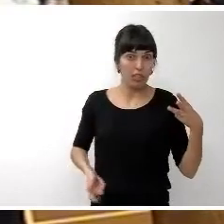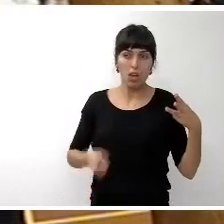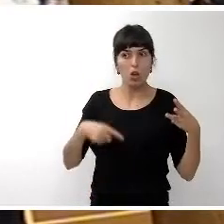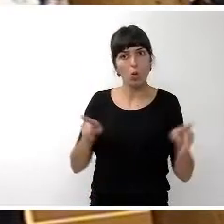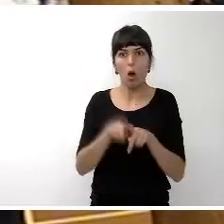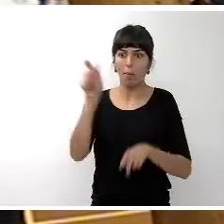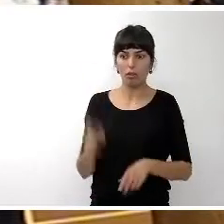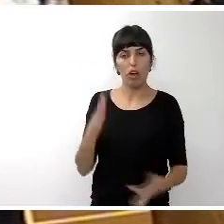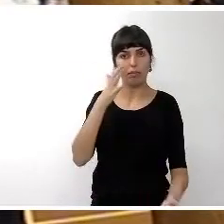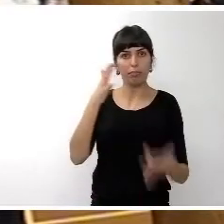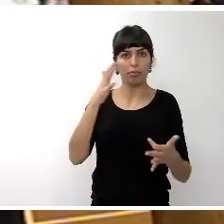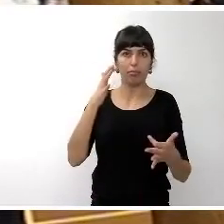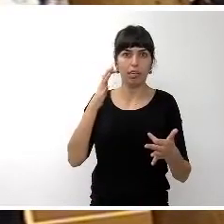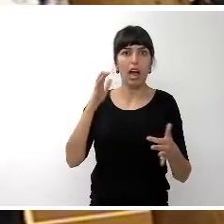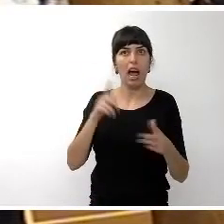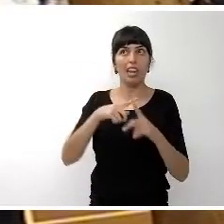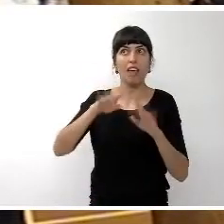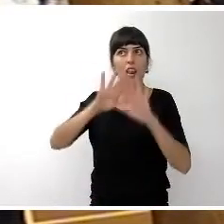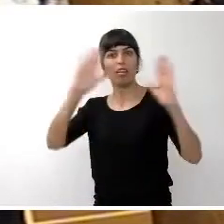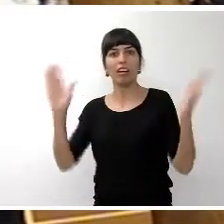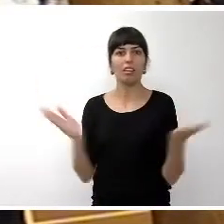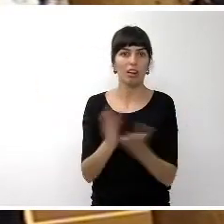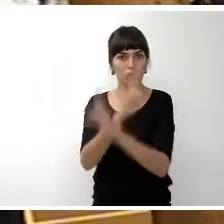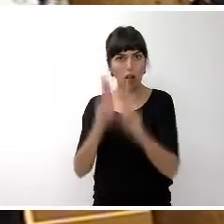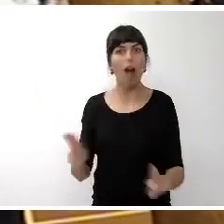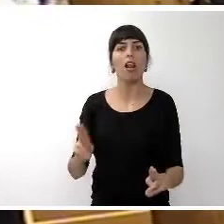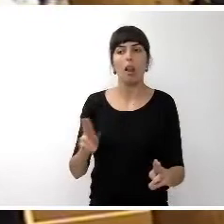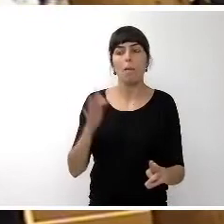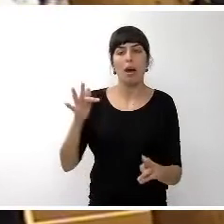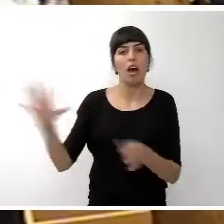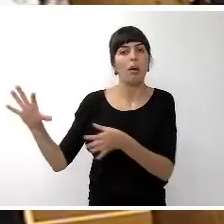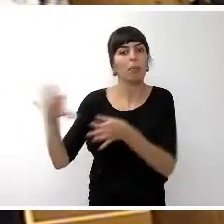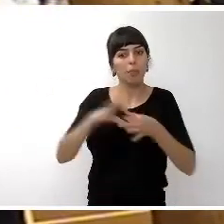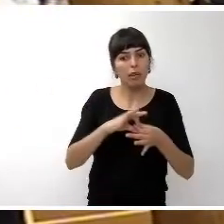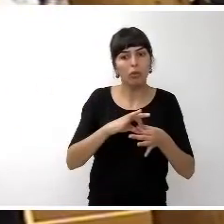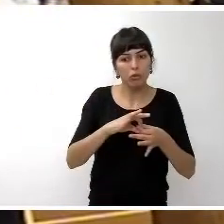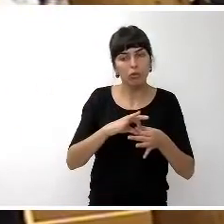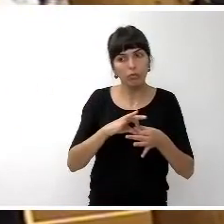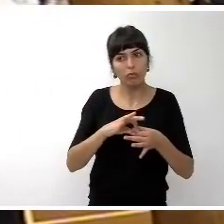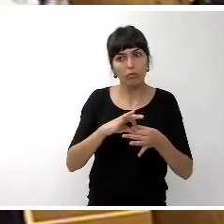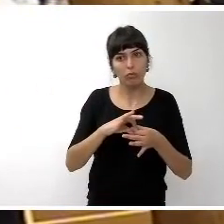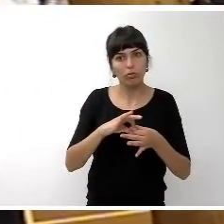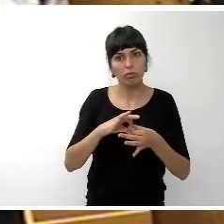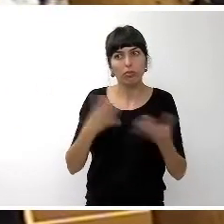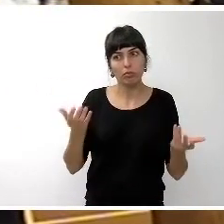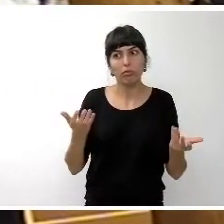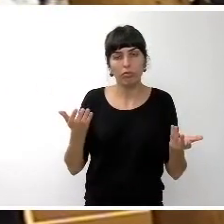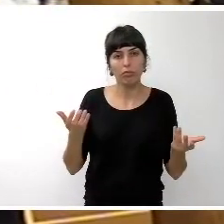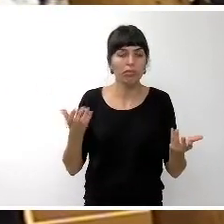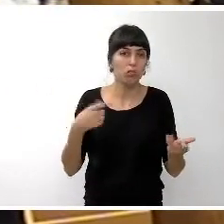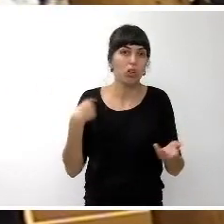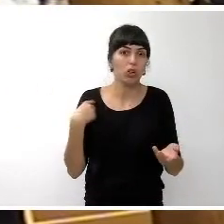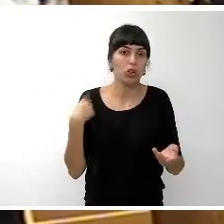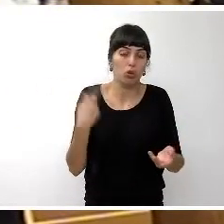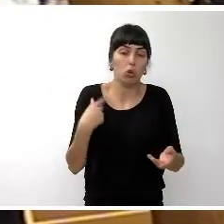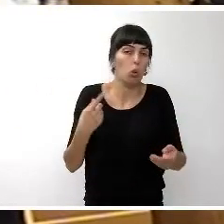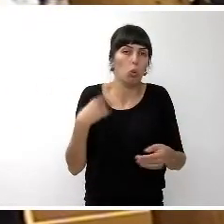panorama internacional y los vínculos que tienen nosotros en este caso, pues simplemente nos